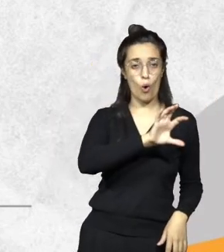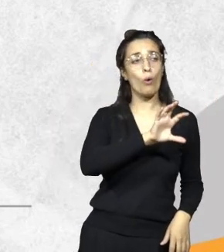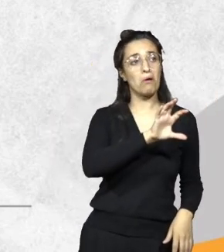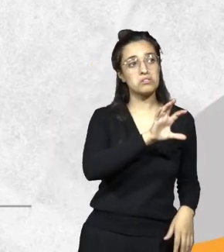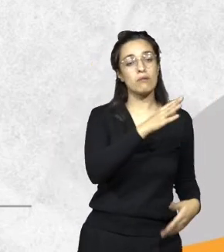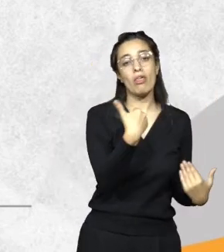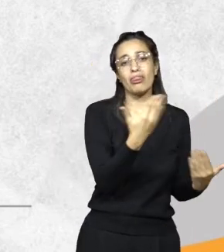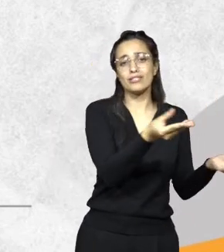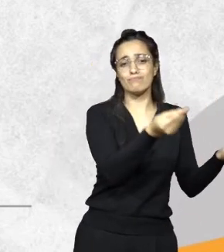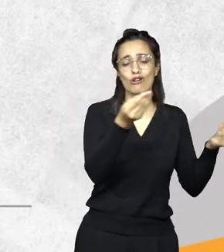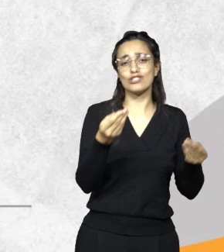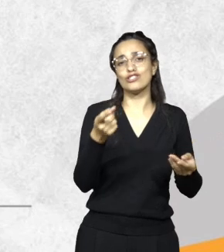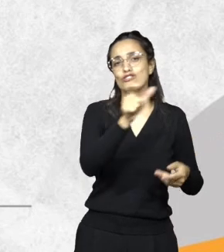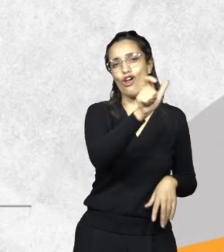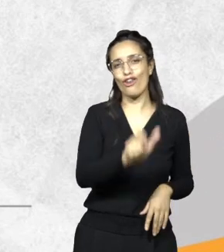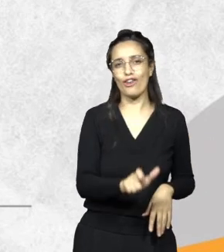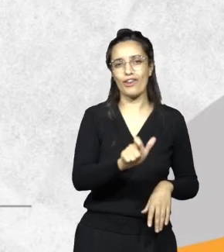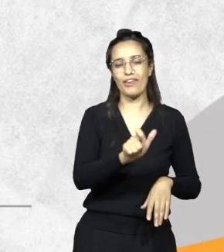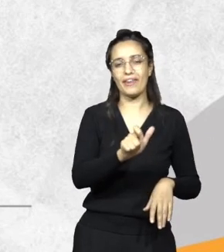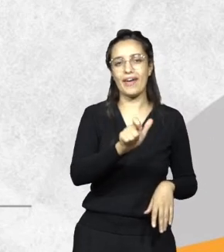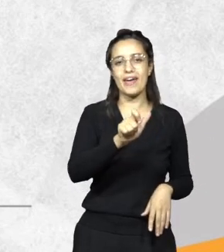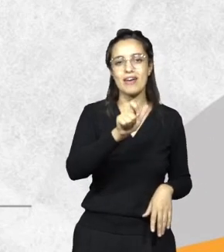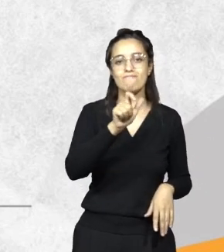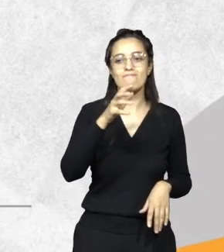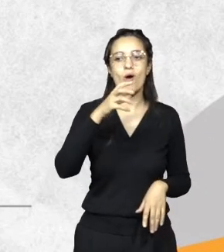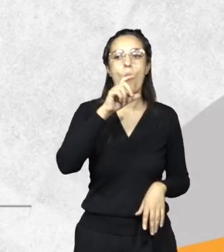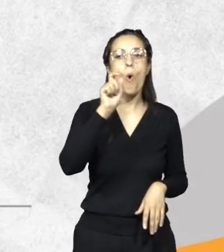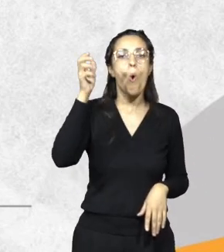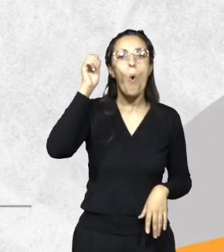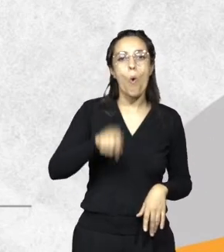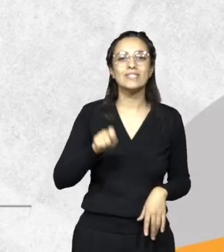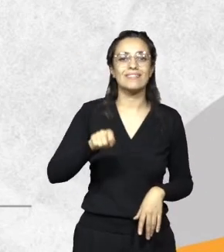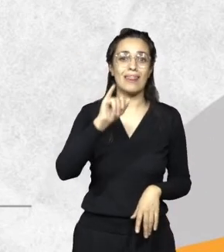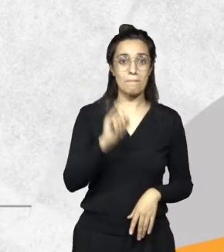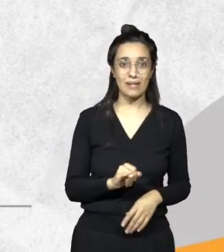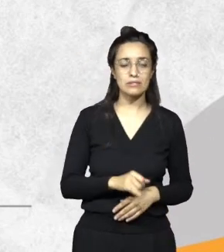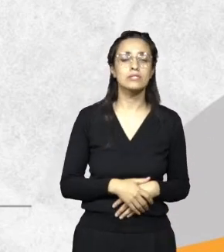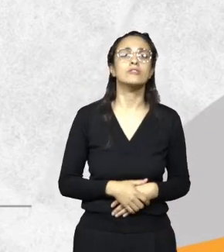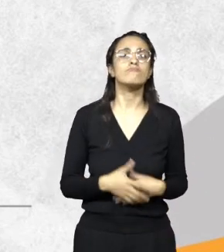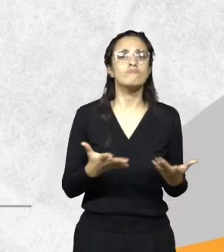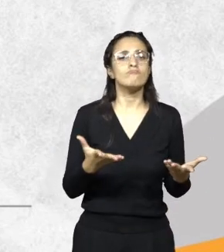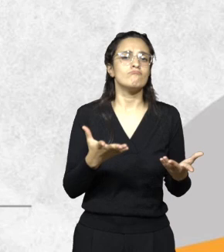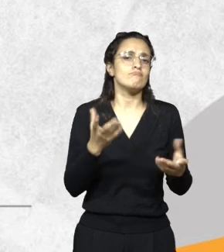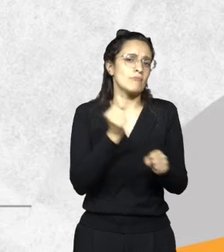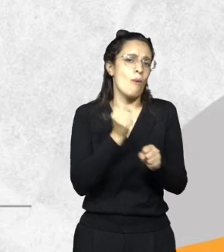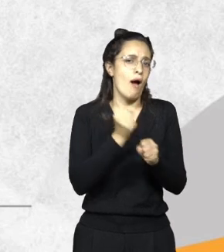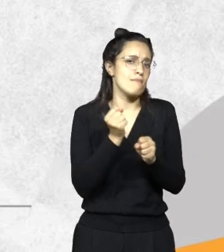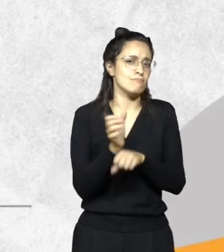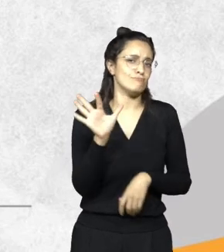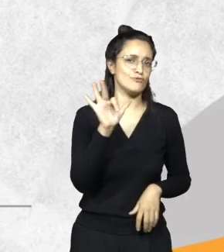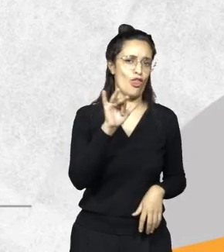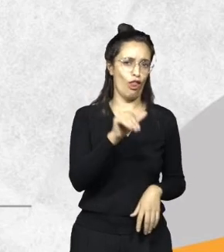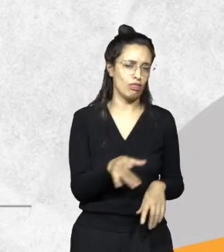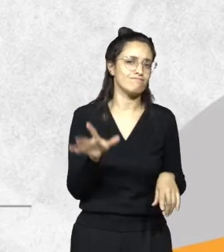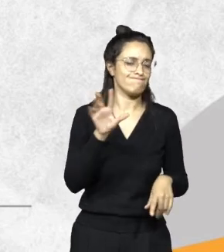justicia de paz, con la que trabajamos en conjunto y a diario, porque cada operativo que se realiza nos